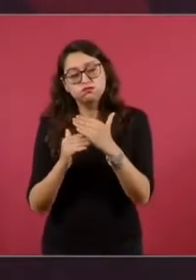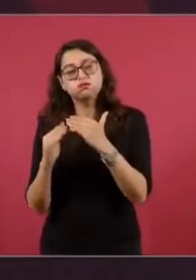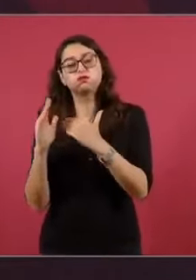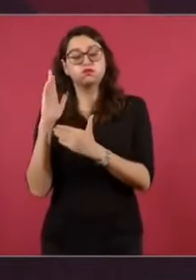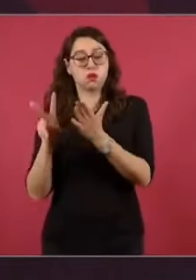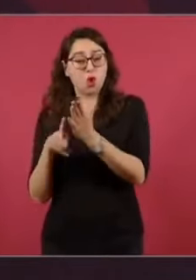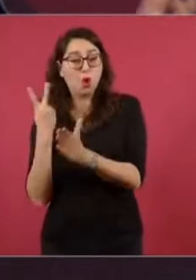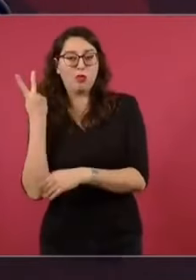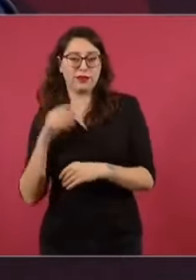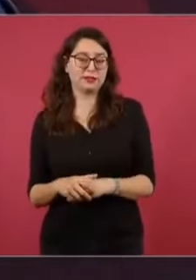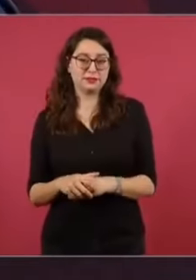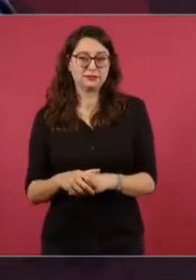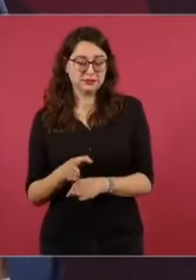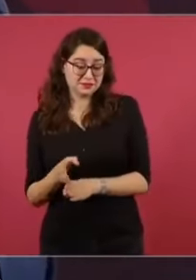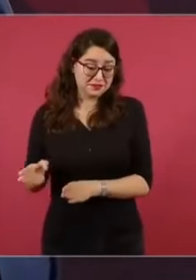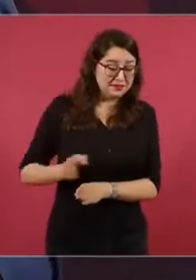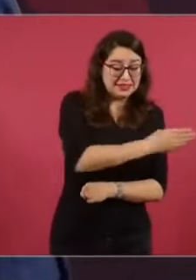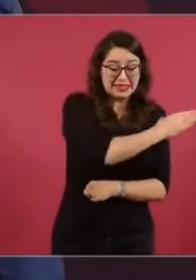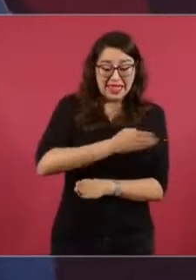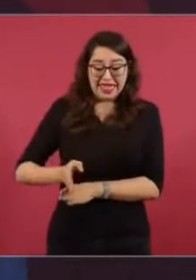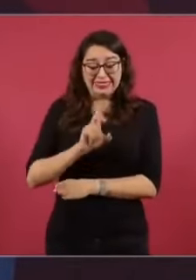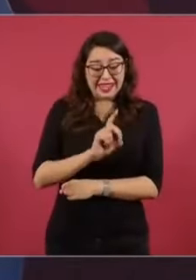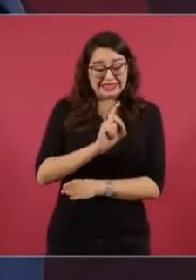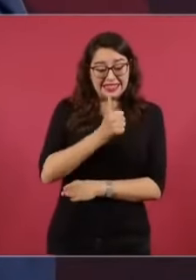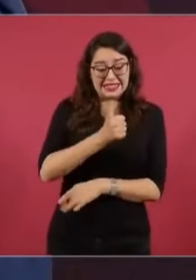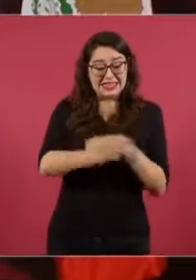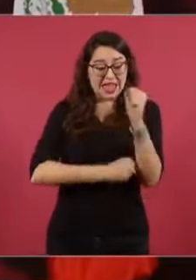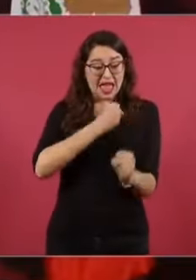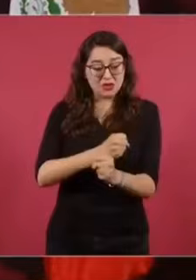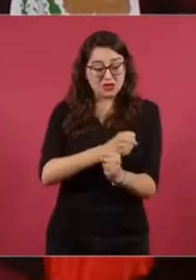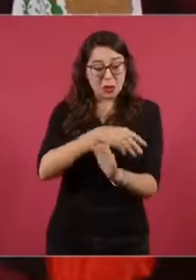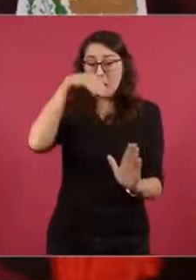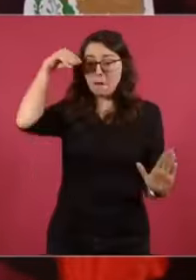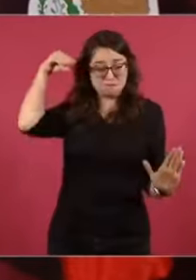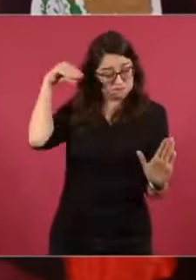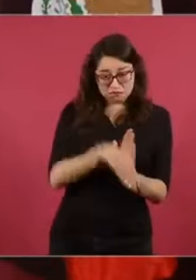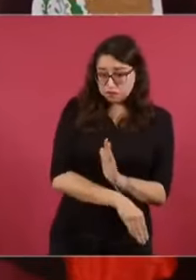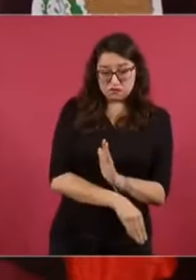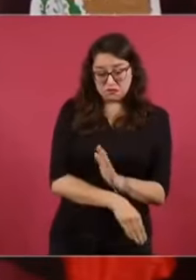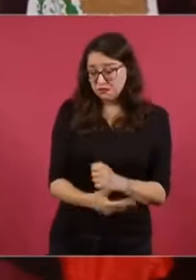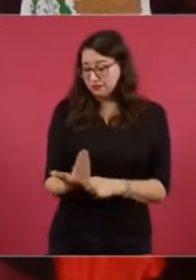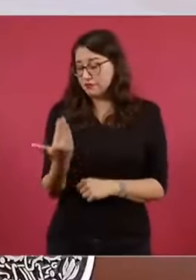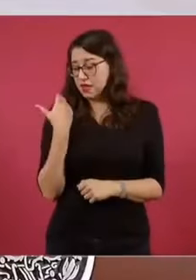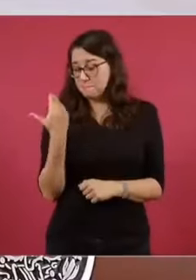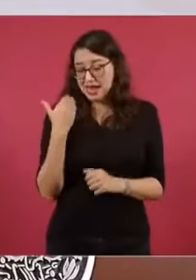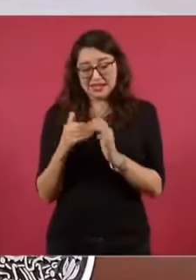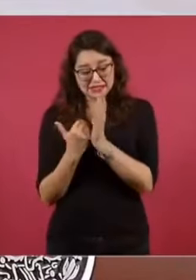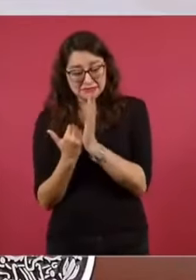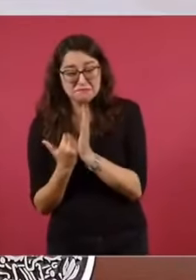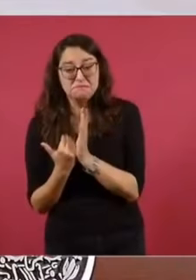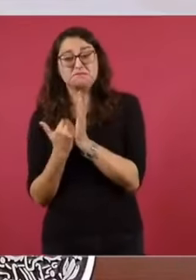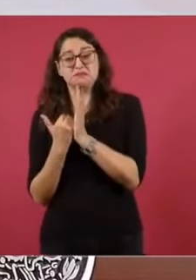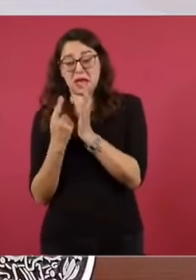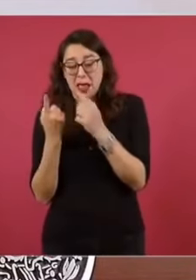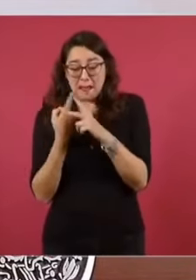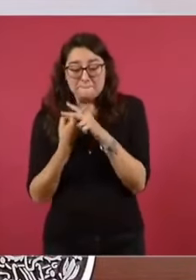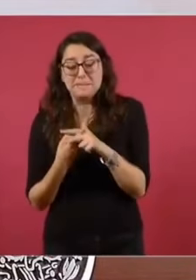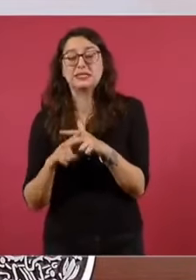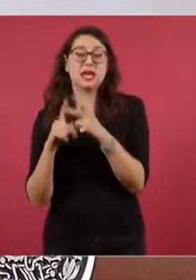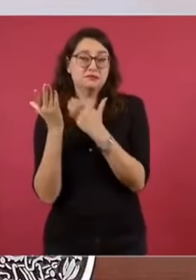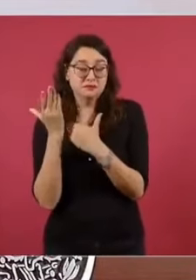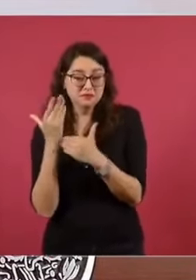años. Imagínense un país en donde un grupo, una pandilla de rufianes